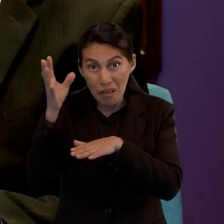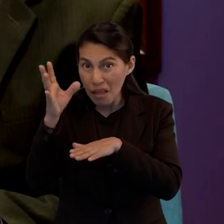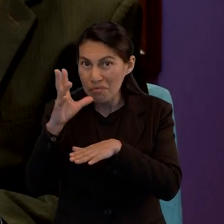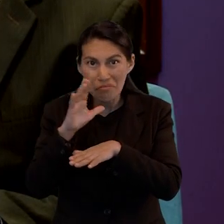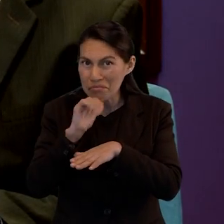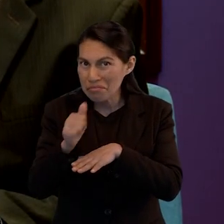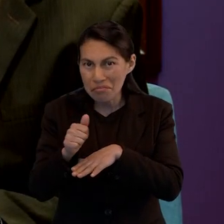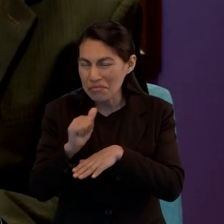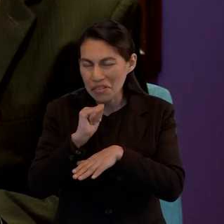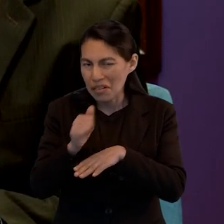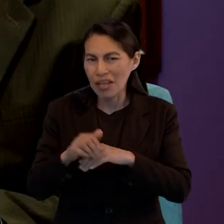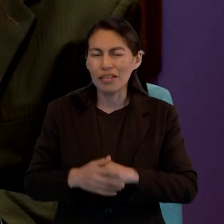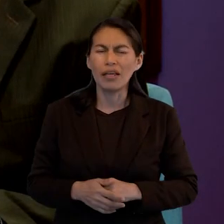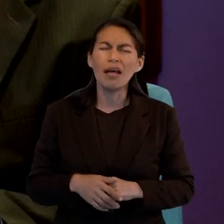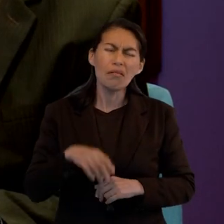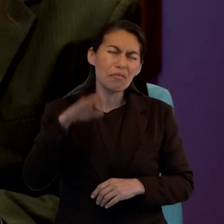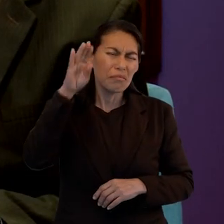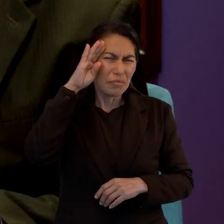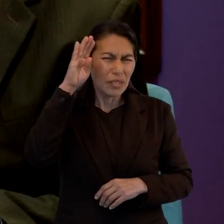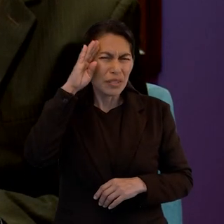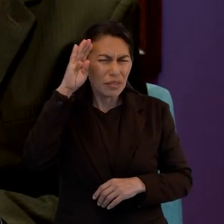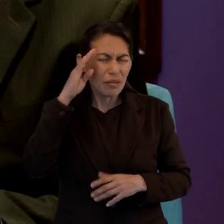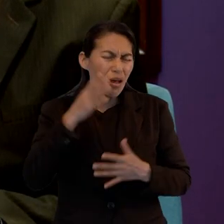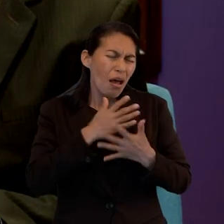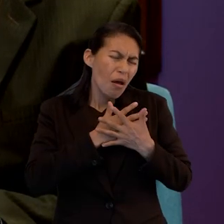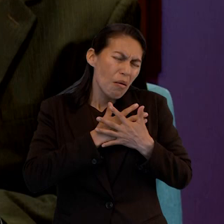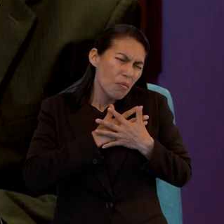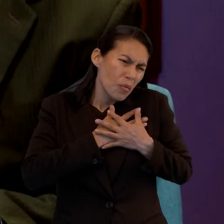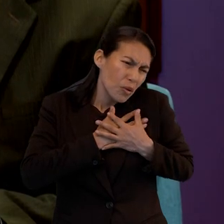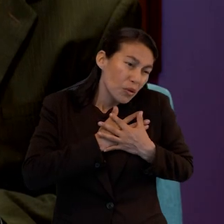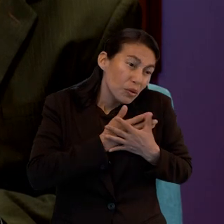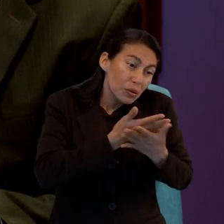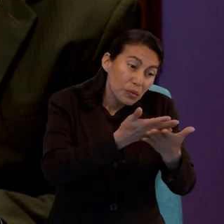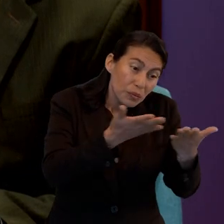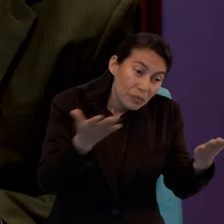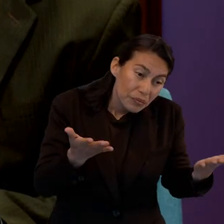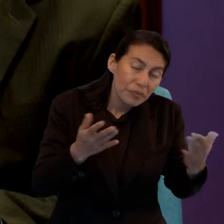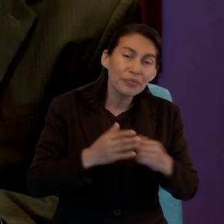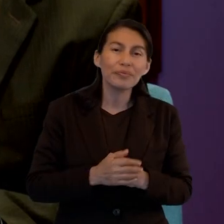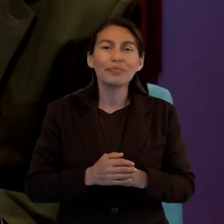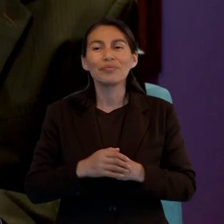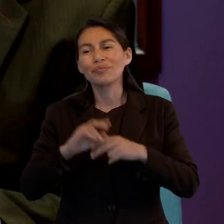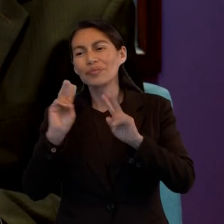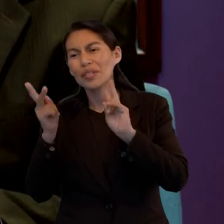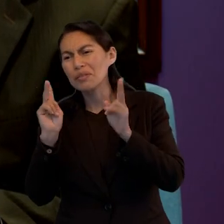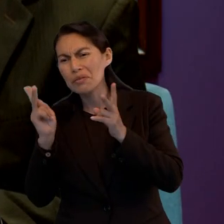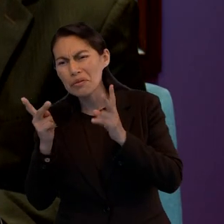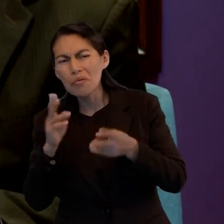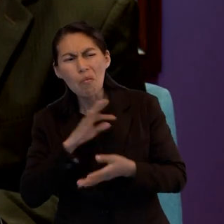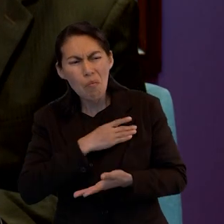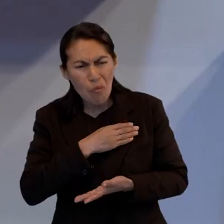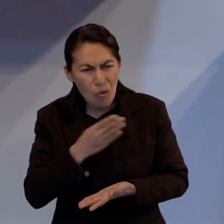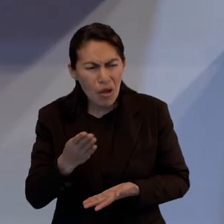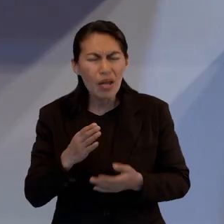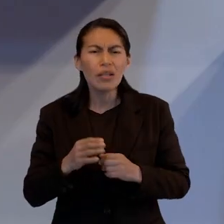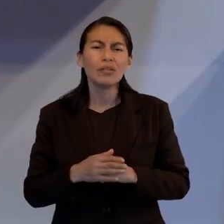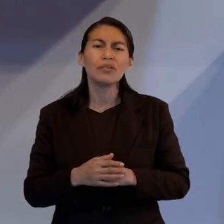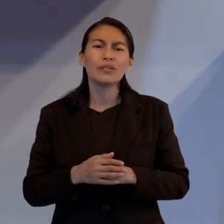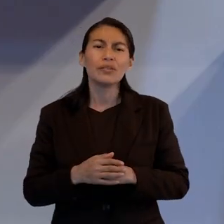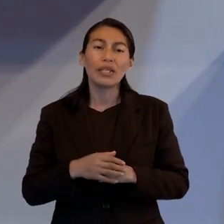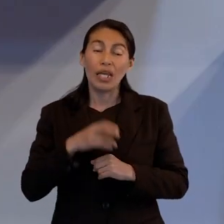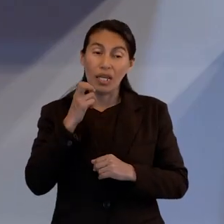esas personas. Así que yo creo que el amor, el ser buenos vecinos, ¿verdad? Nos puede